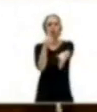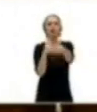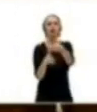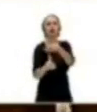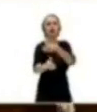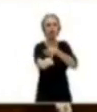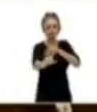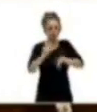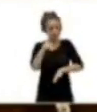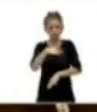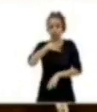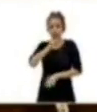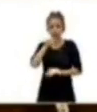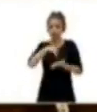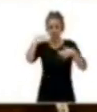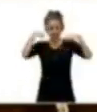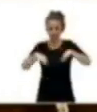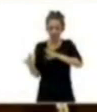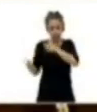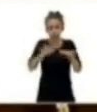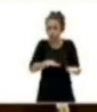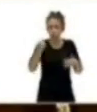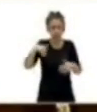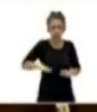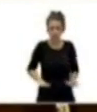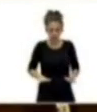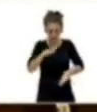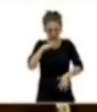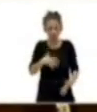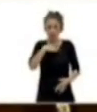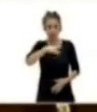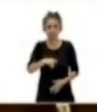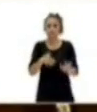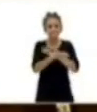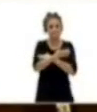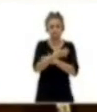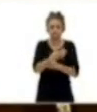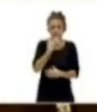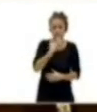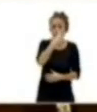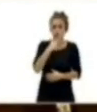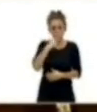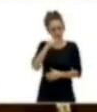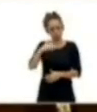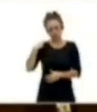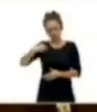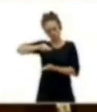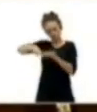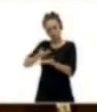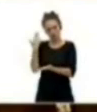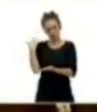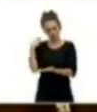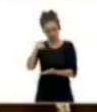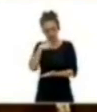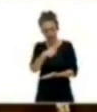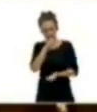renovables pueden ser una realidad. Se pueden dar ahora. En el compromiso que firmamos, y como usted bien ha